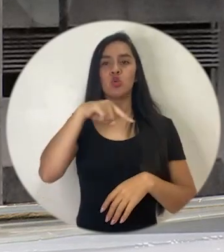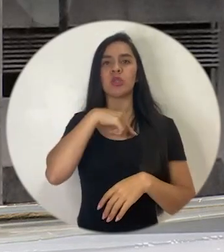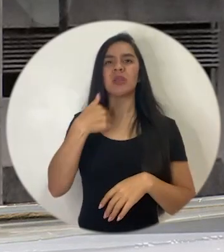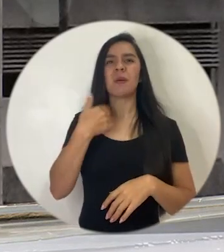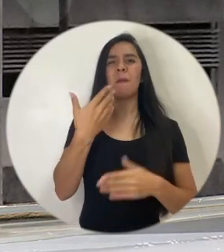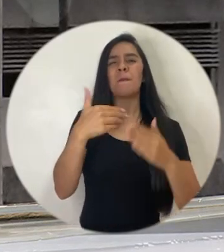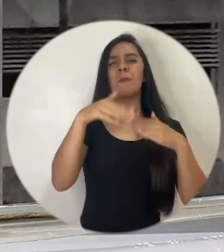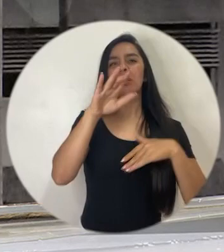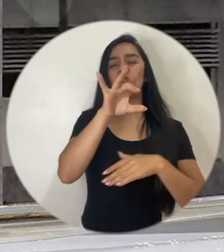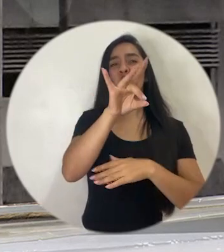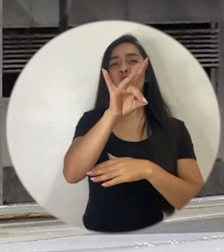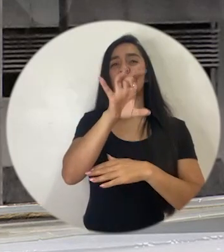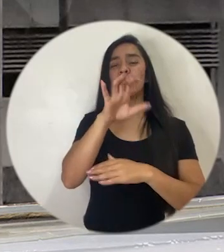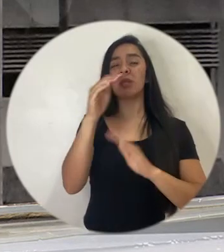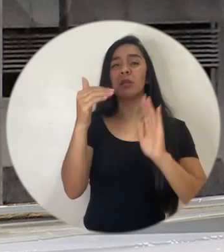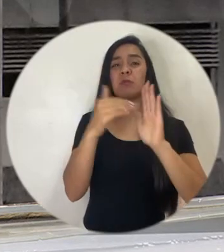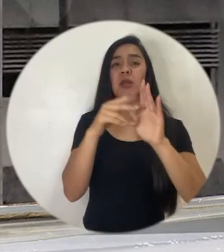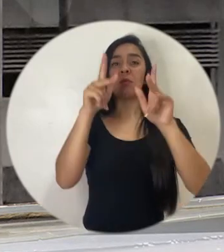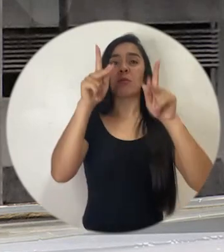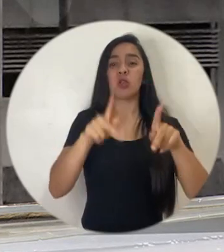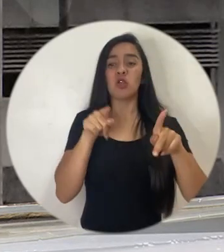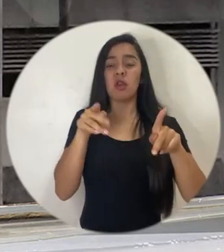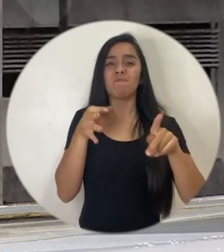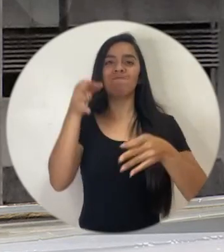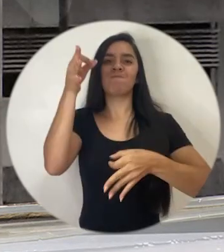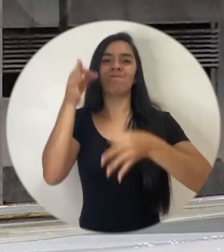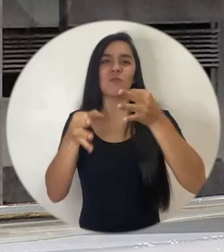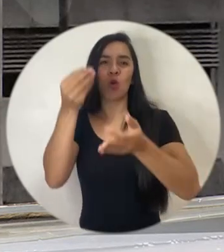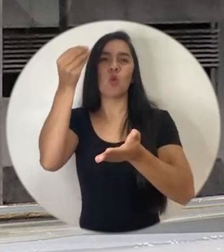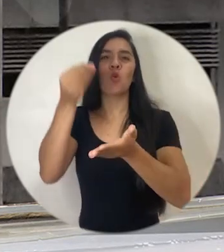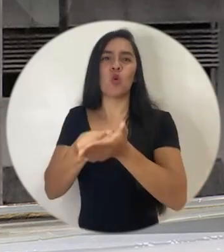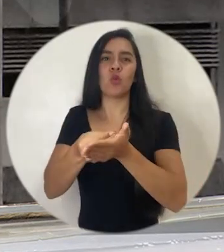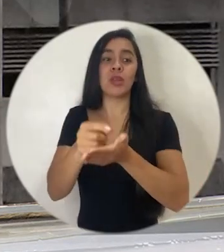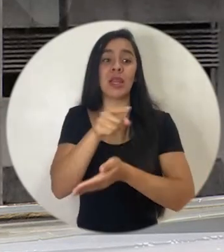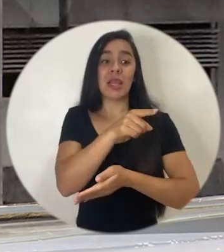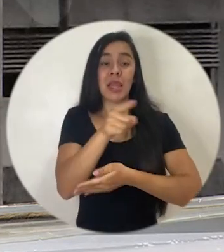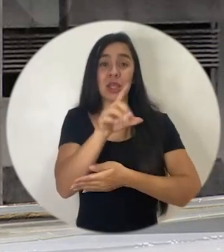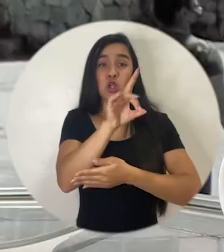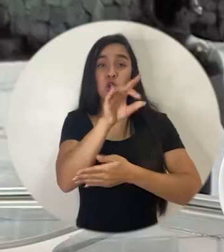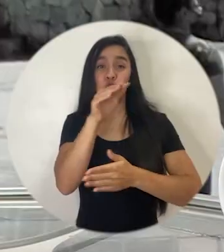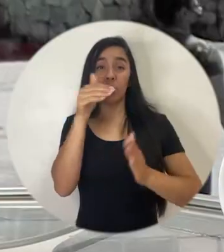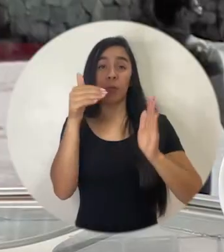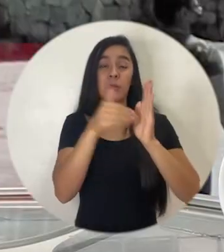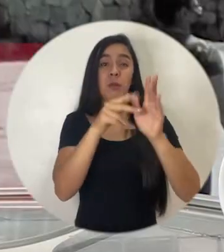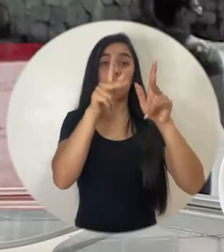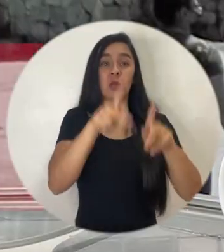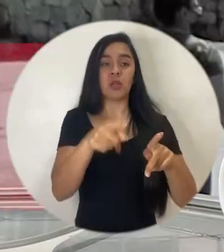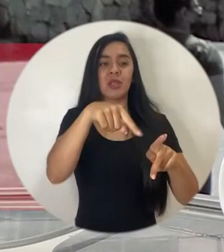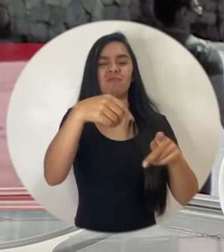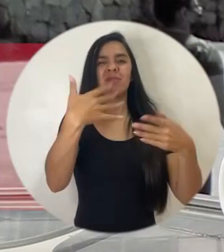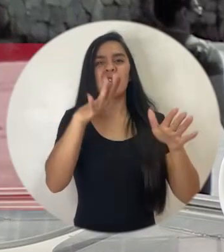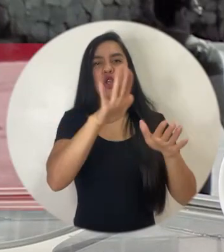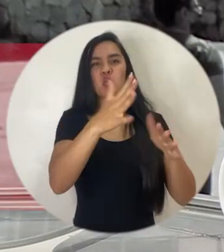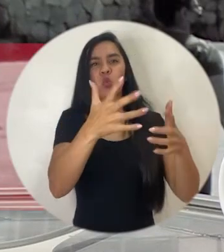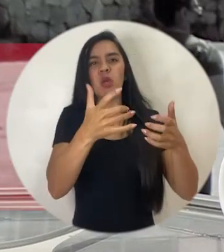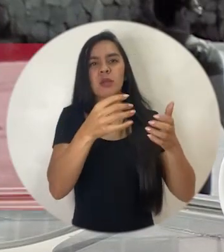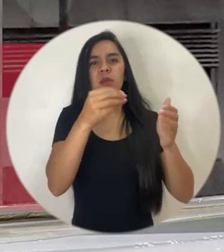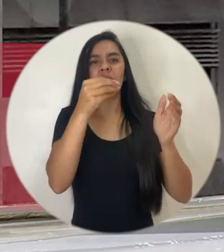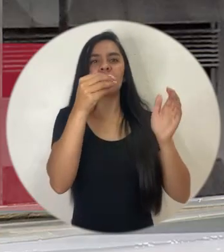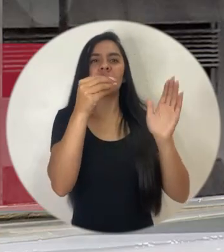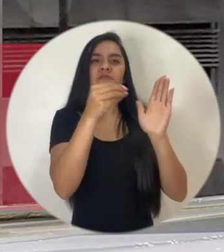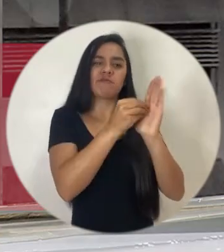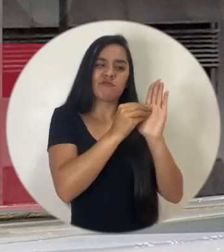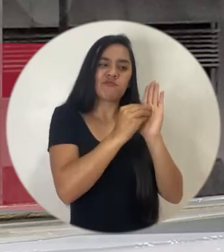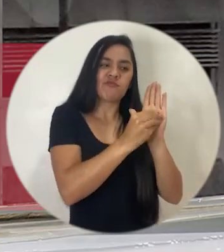teníamos más de 800 mil personas en cobro judicial. Y esas 800 mil personas que ya